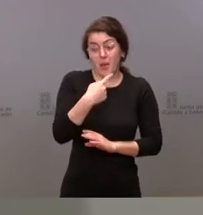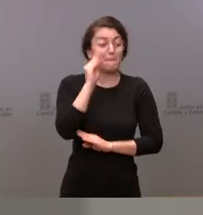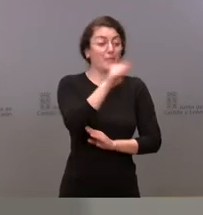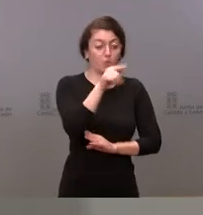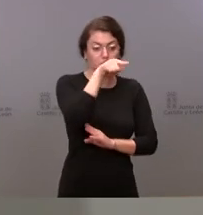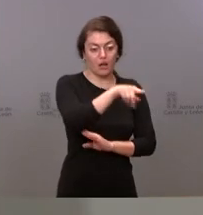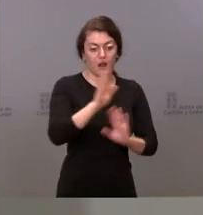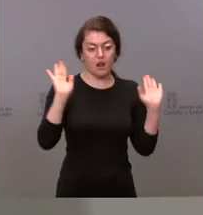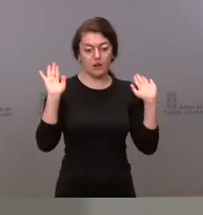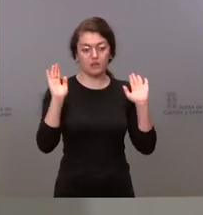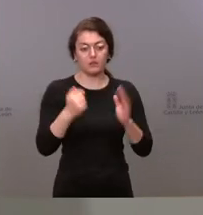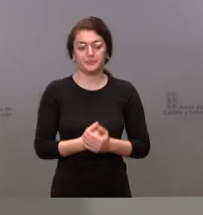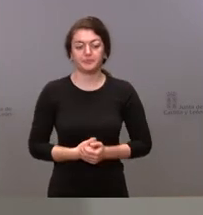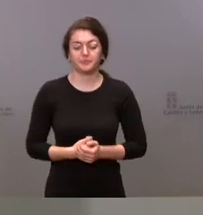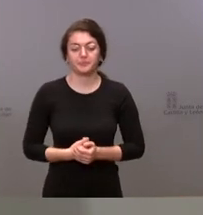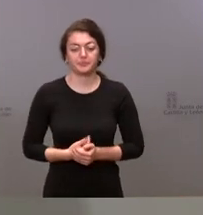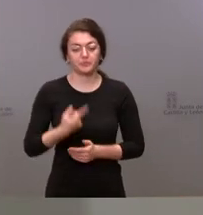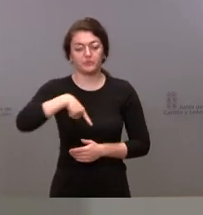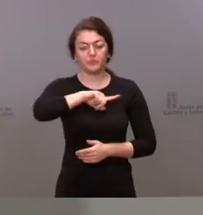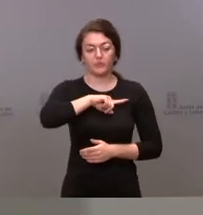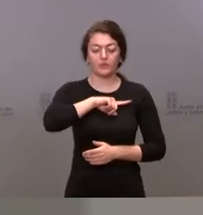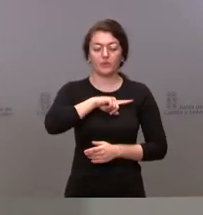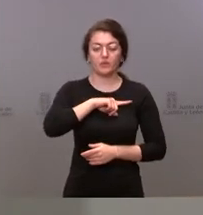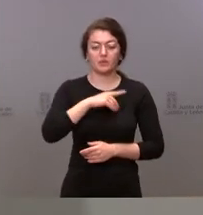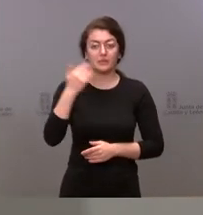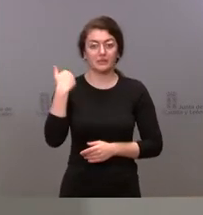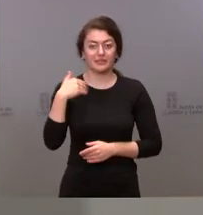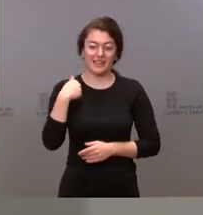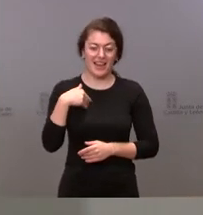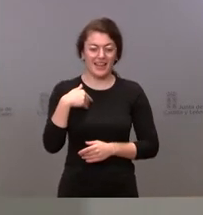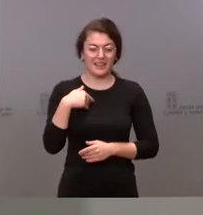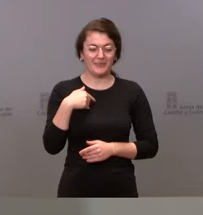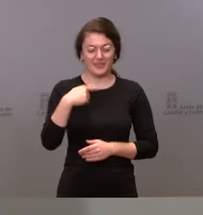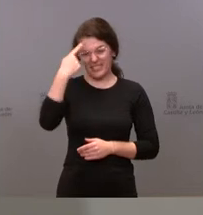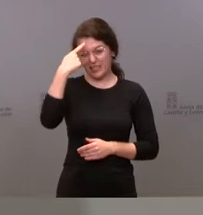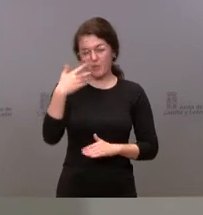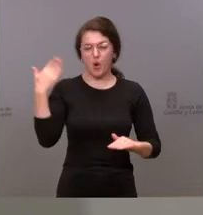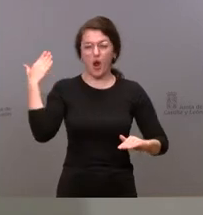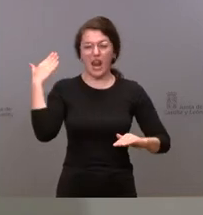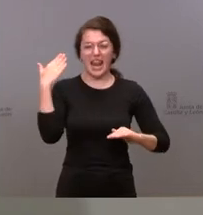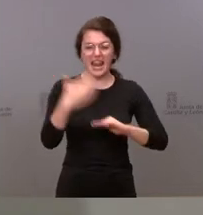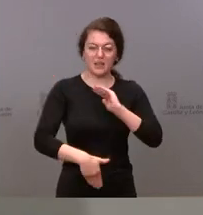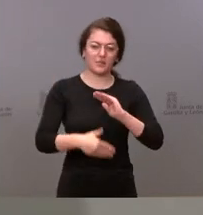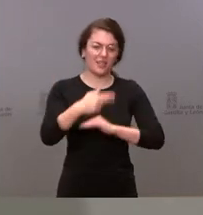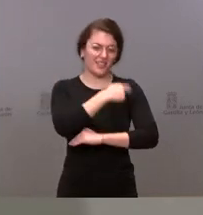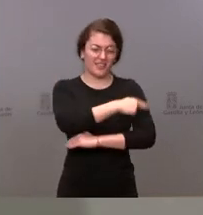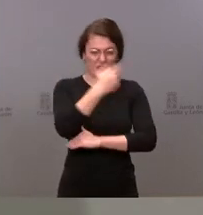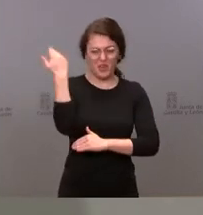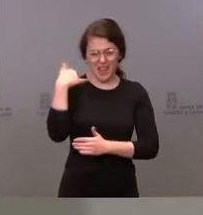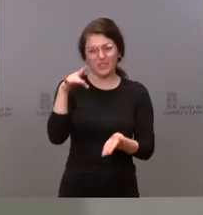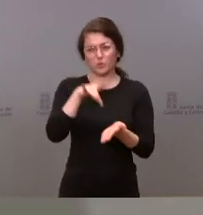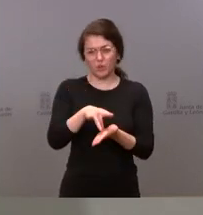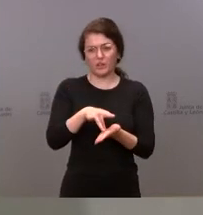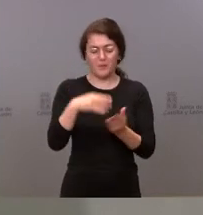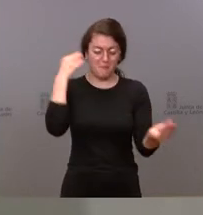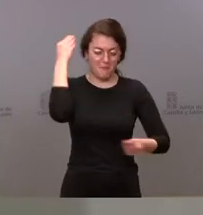nosotros que sí que hemos sufrido en alguna ocasión el cordón sanitario no creemos que deba aplicarse más allá de aquellos que han